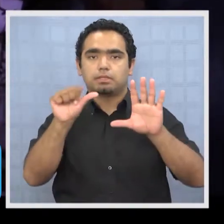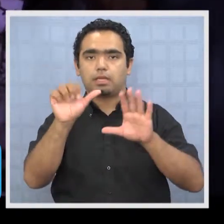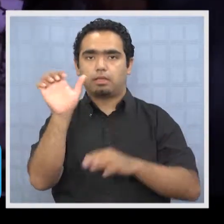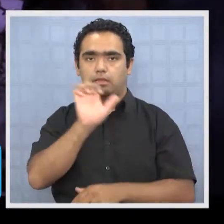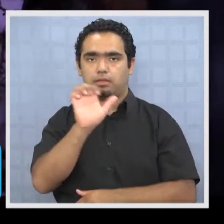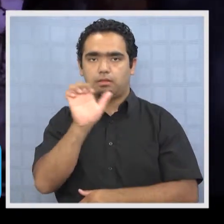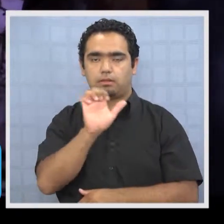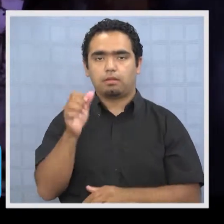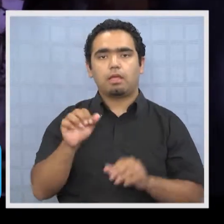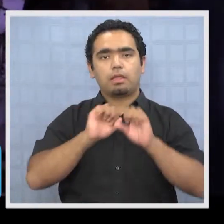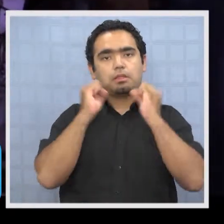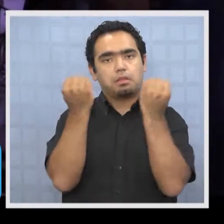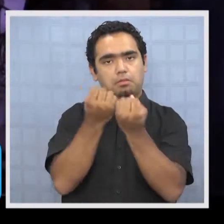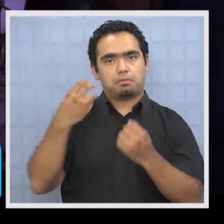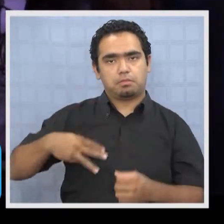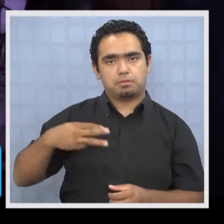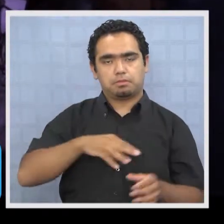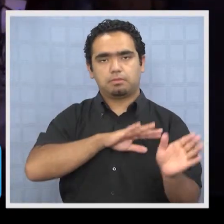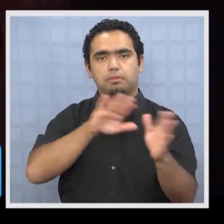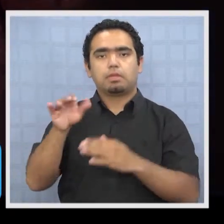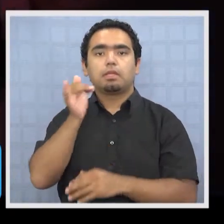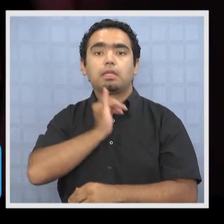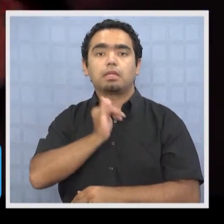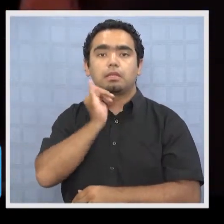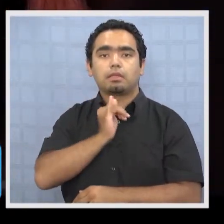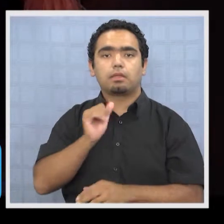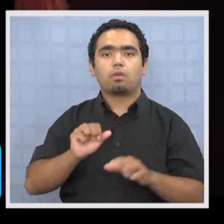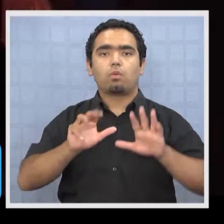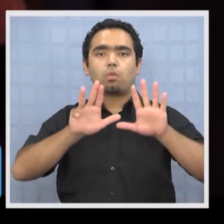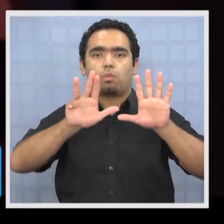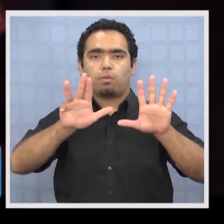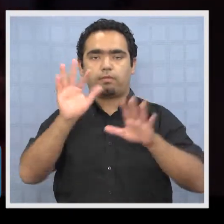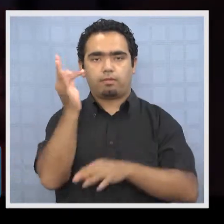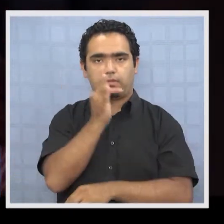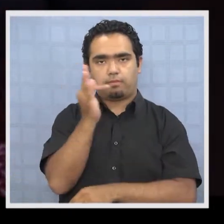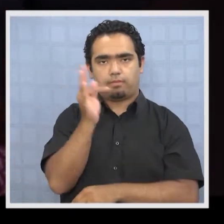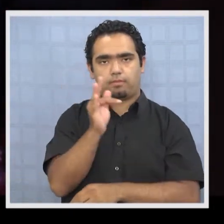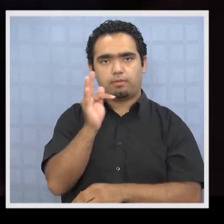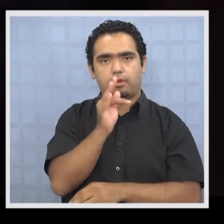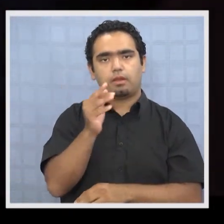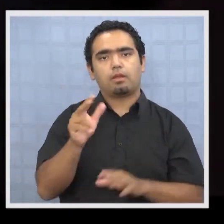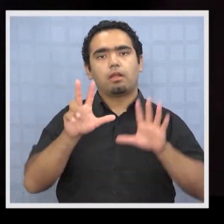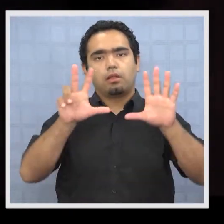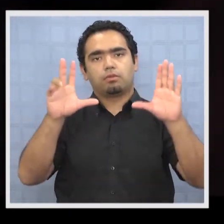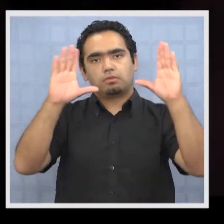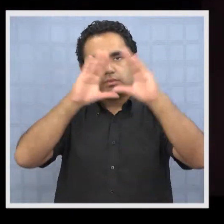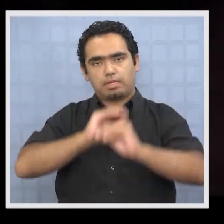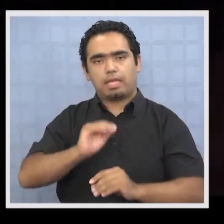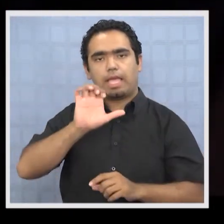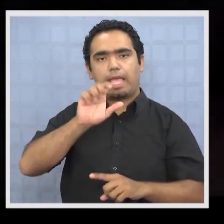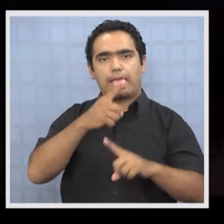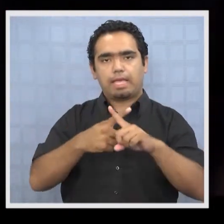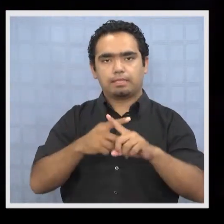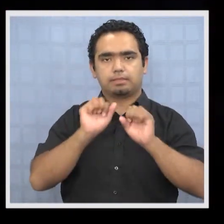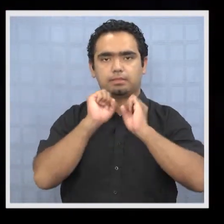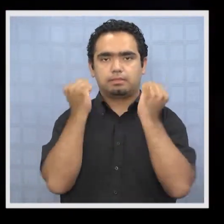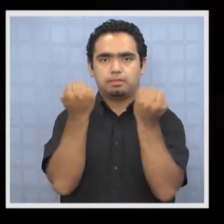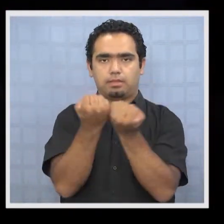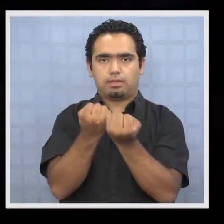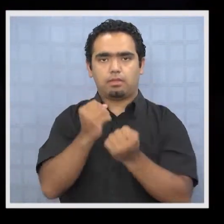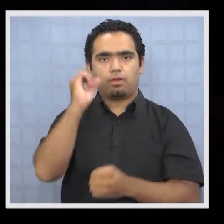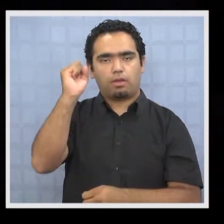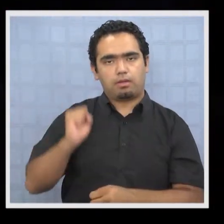presentará el día 6 en el Estadio Municipal. Y en Iquique el 9 de febrero a las 20 horas en el exestadio